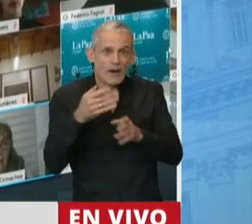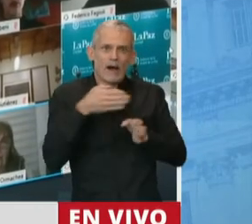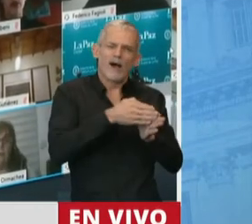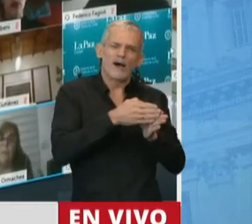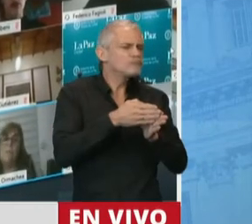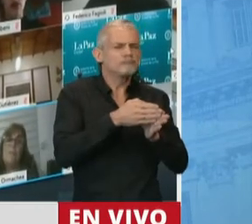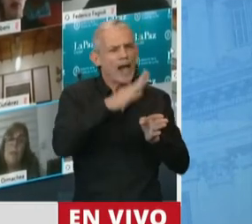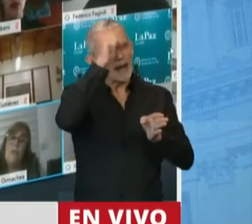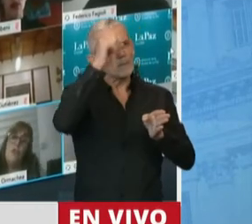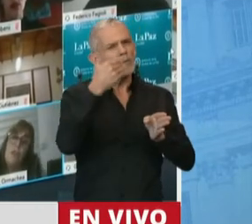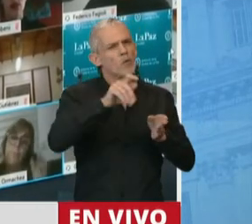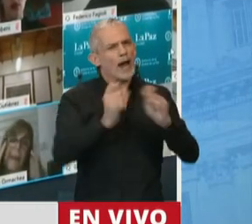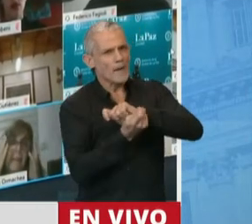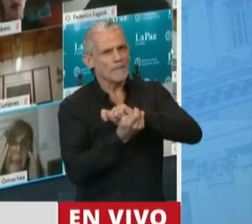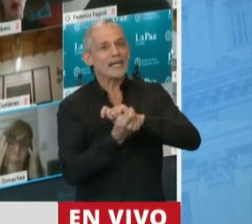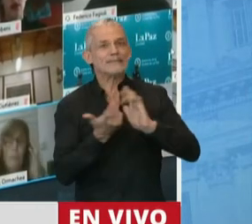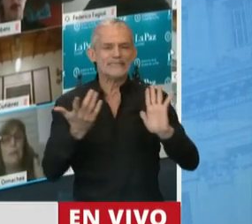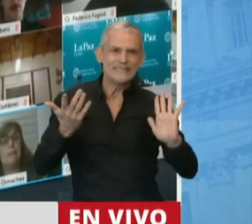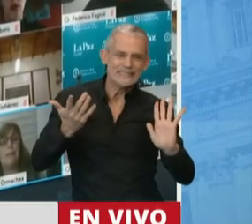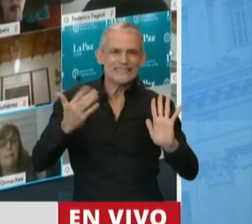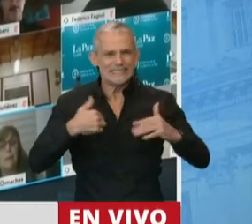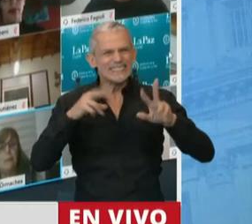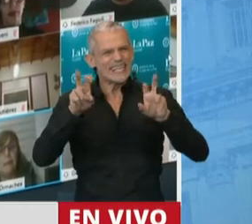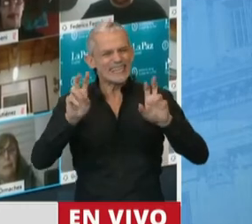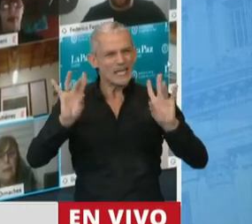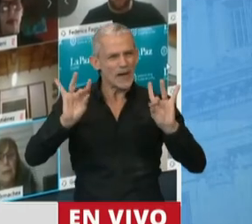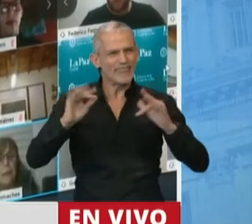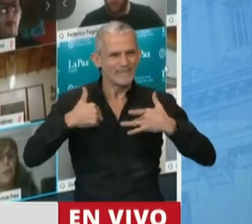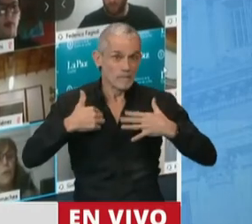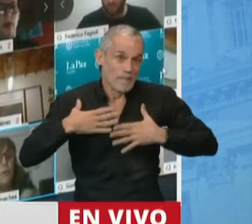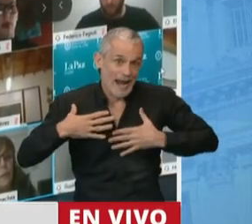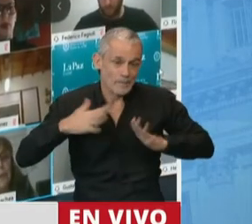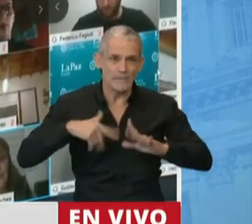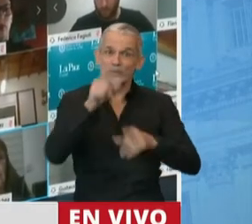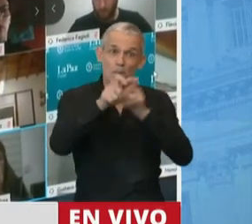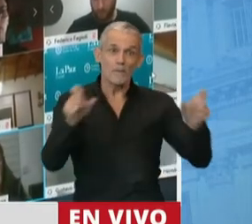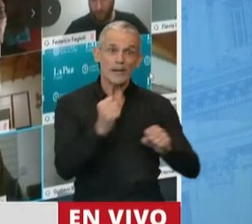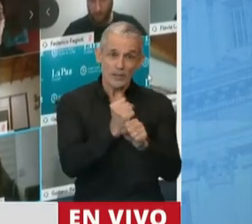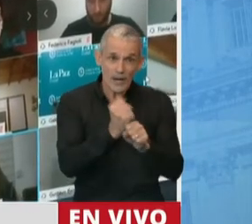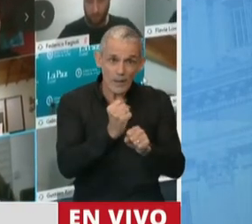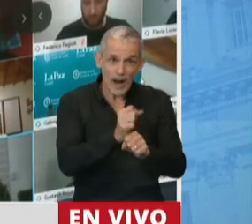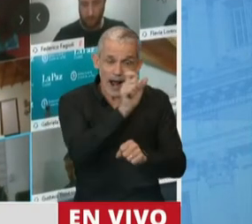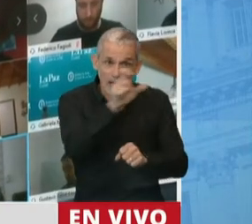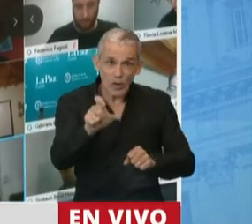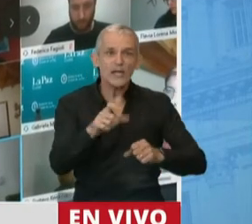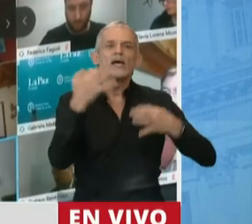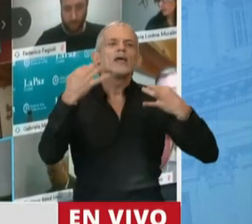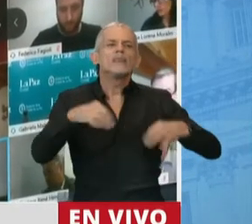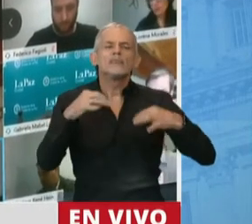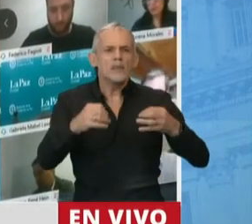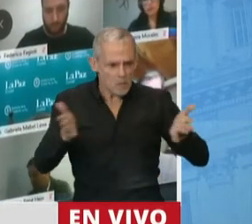Y yo quiero plantear fundamentalmente que estos trabajadores tienen que tener la